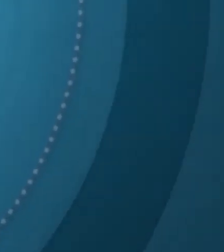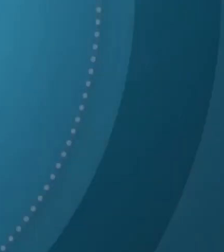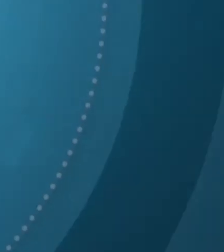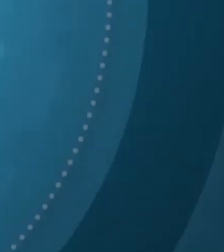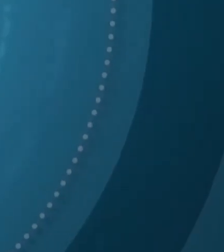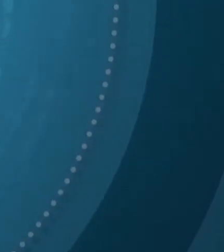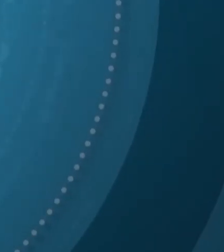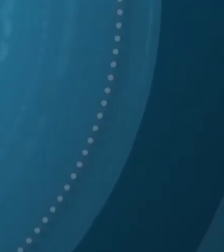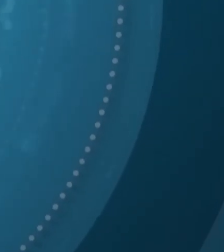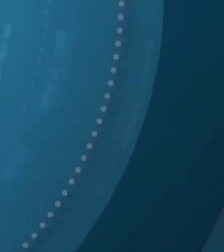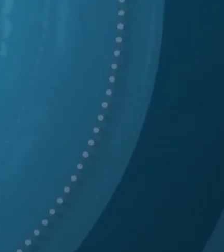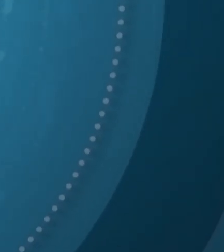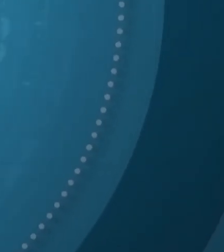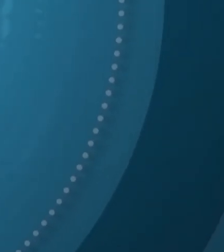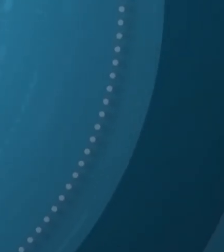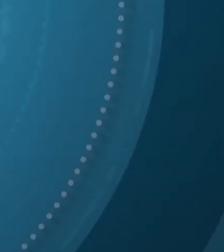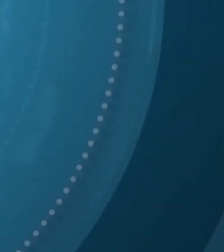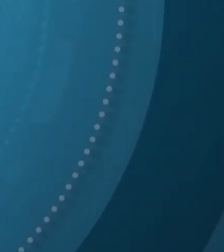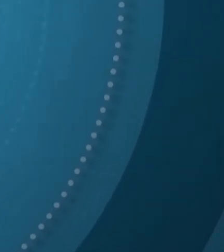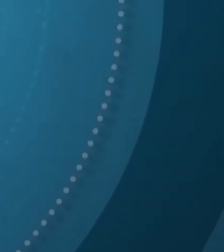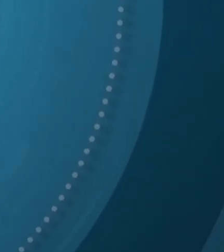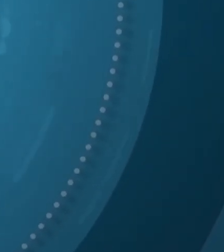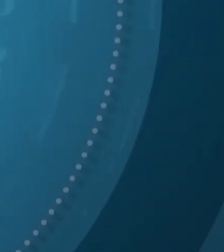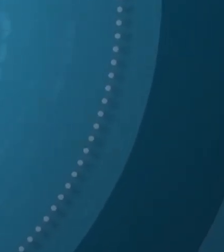y y y y y y y ¡Gracias!